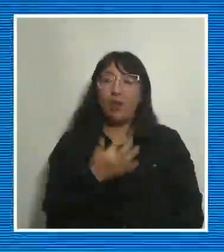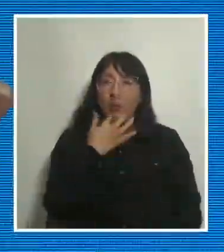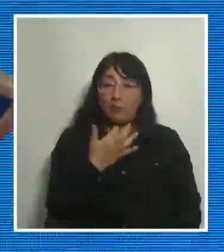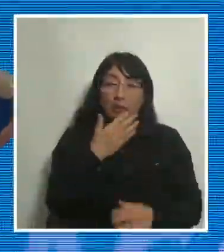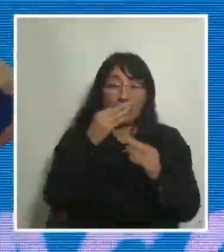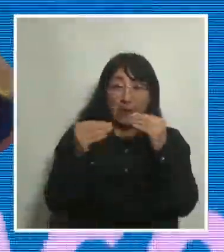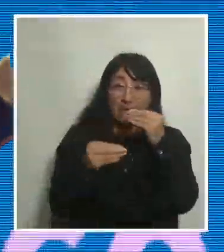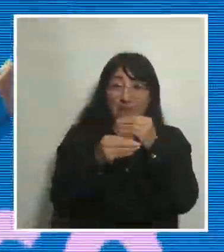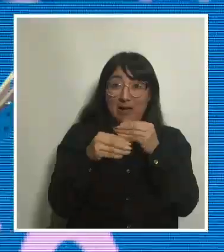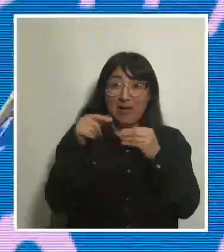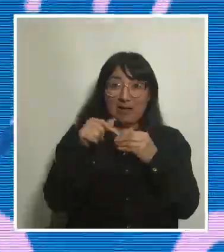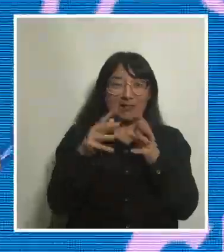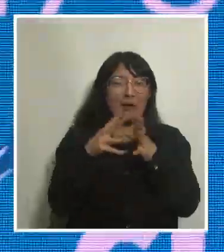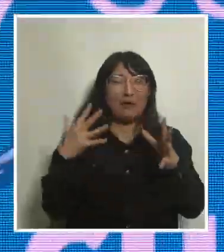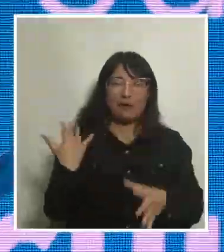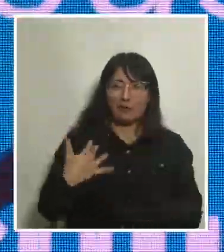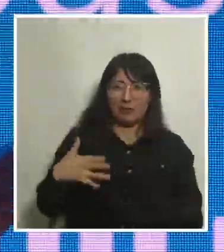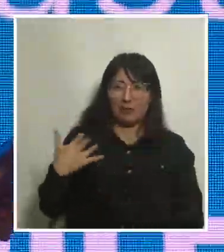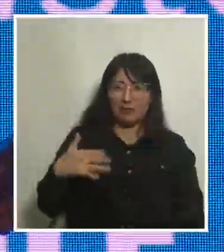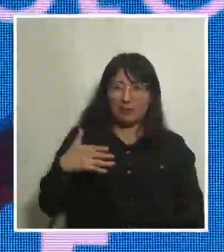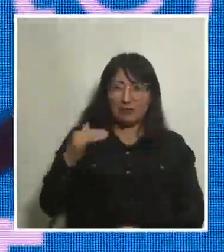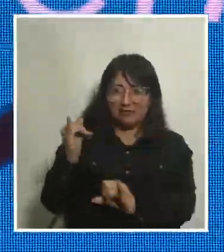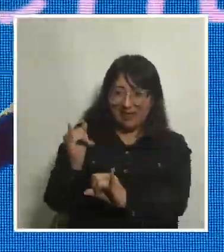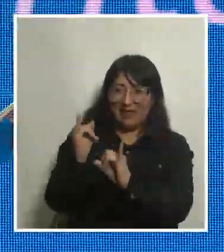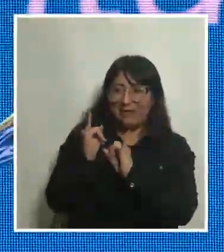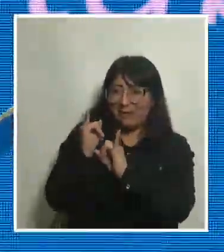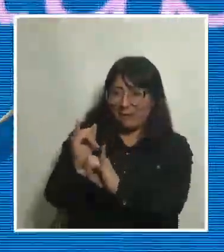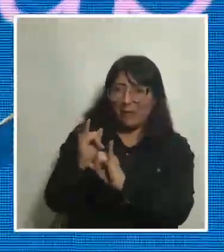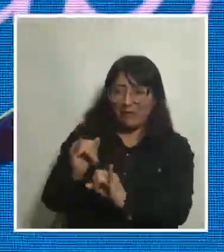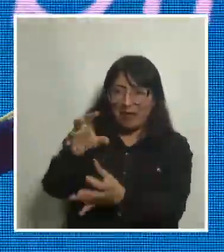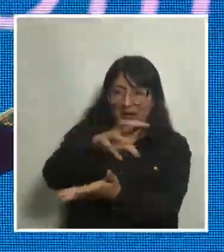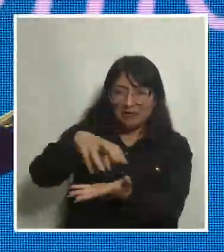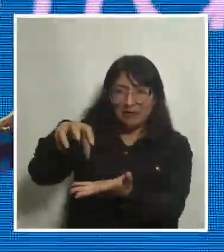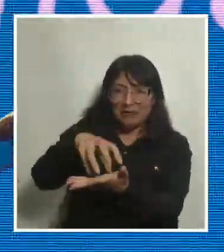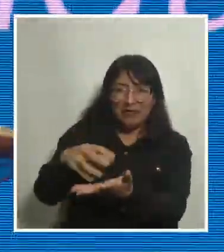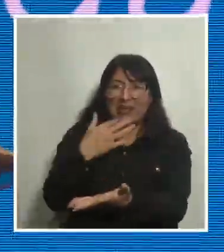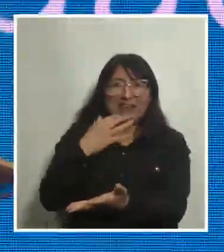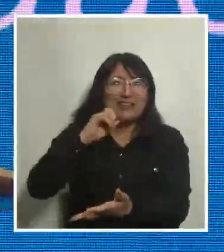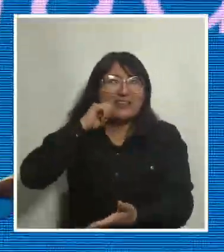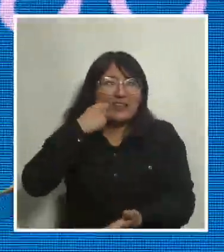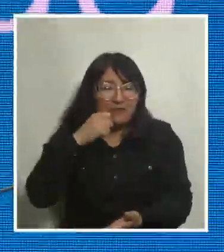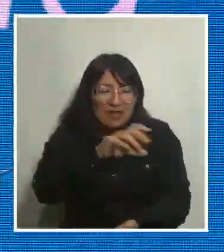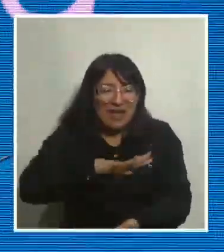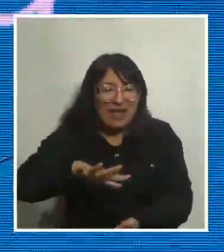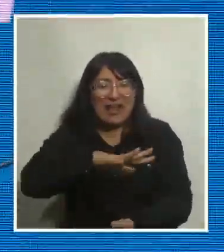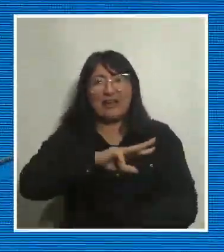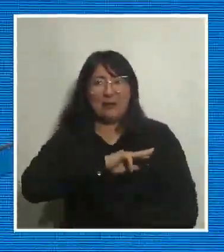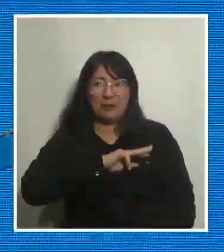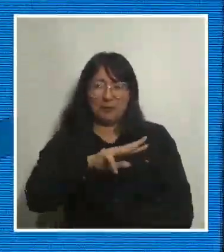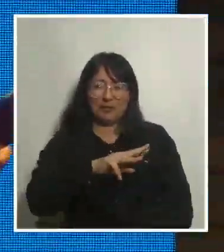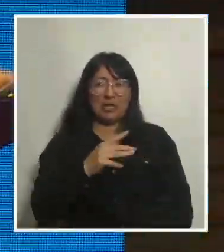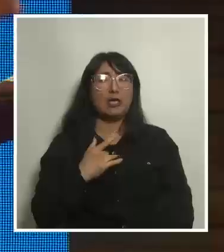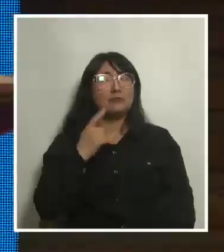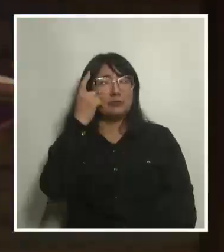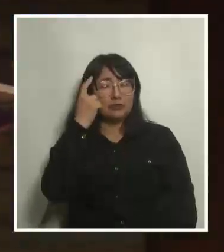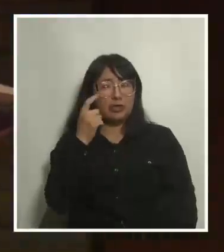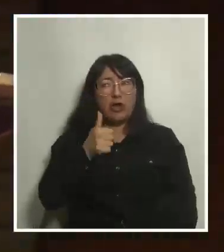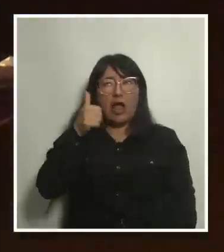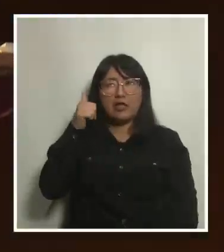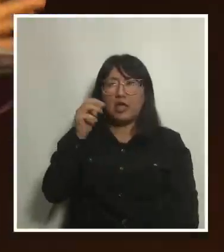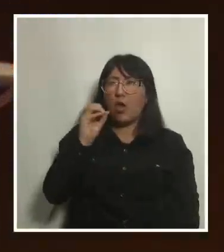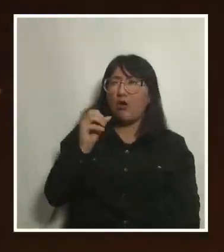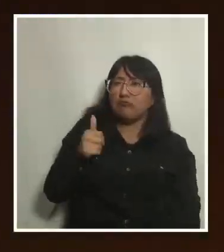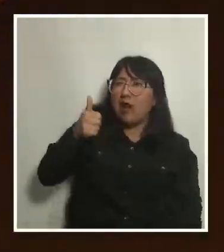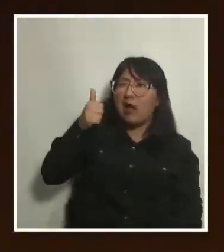además es muy importante informar a la ciudadanía de lo que son las áreas metropolitanas. Creo que ayer o antes de